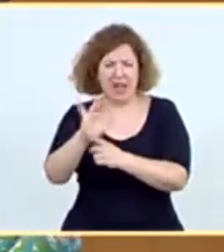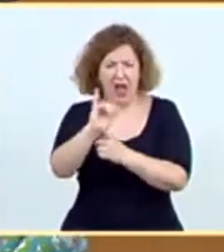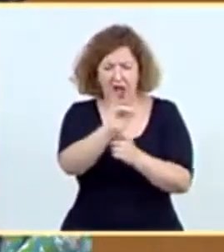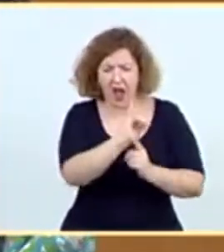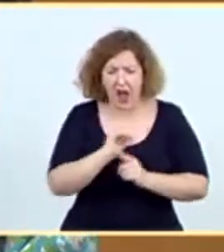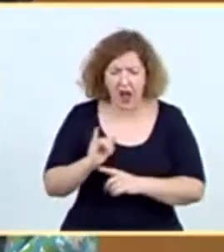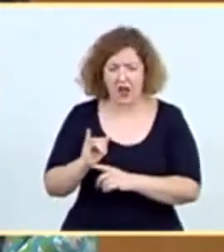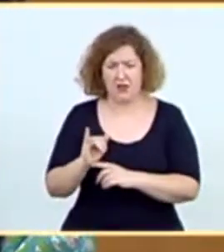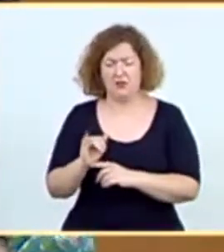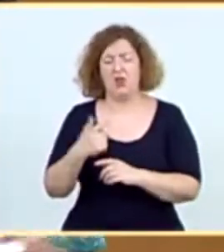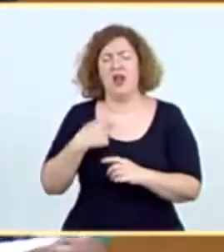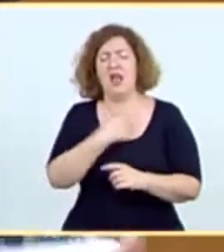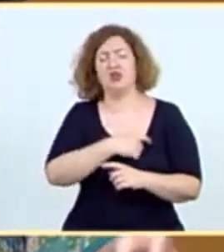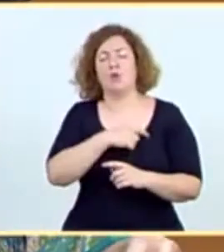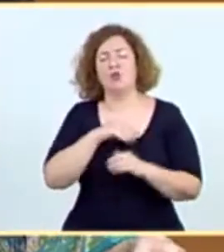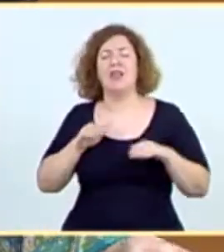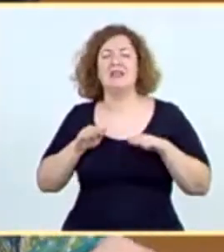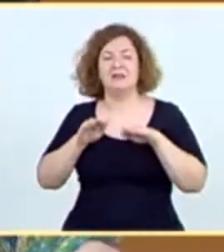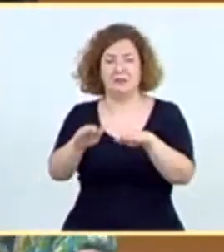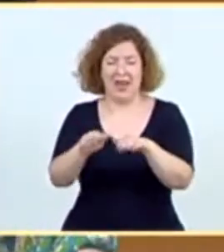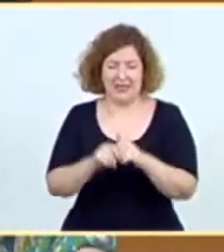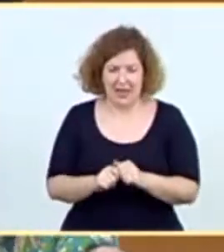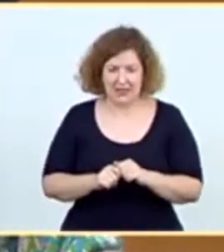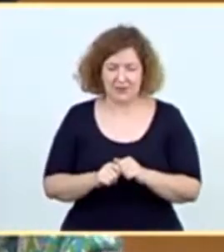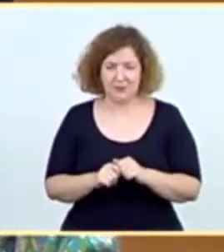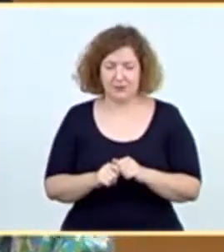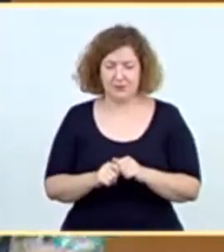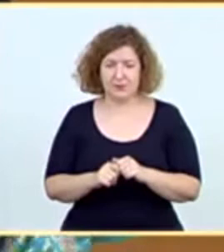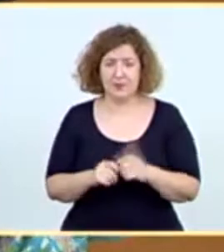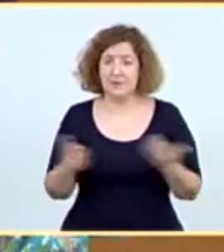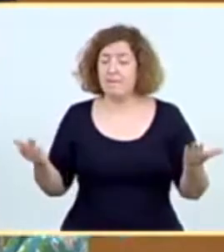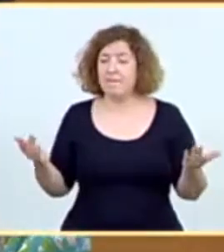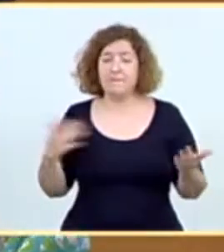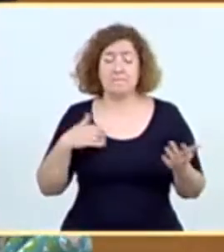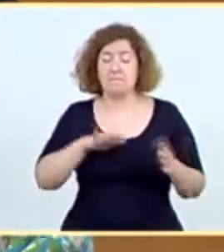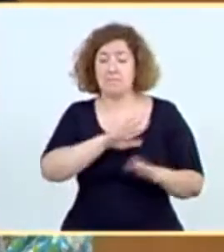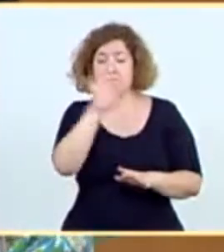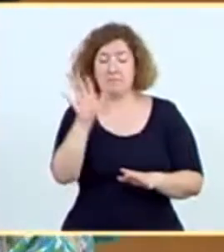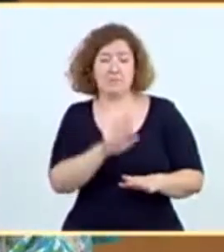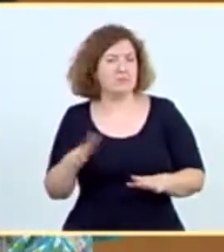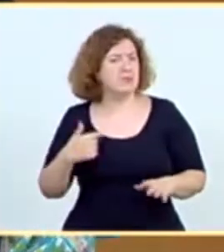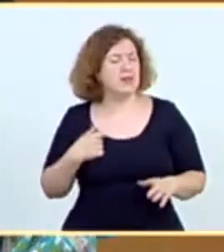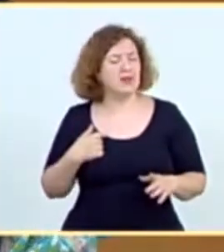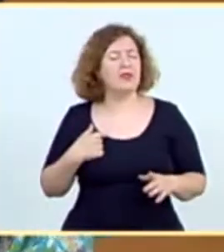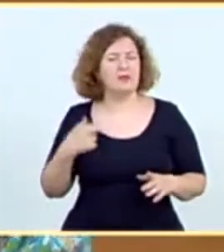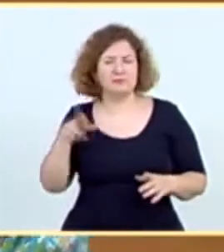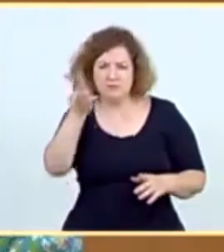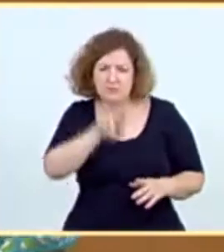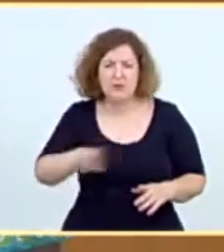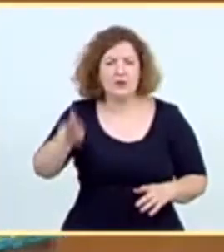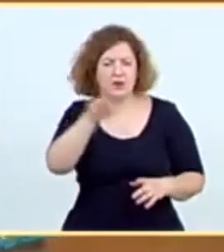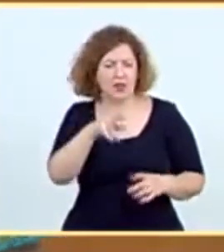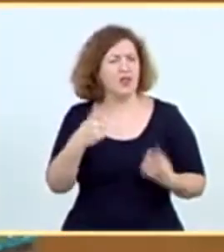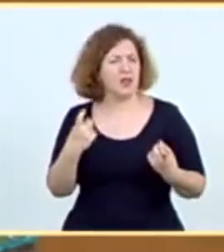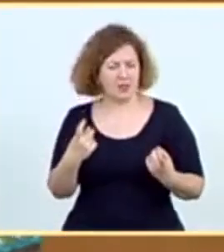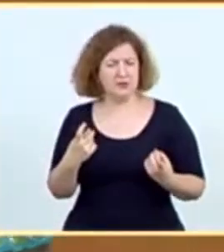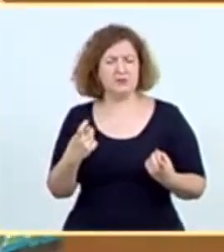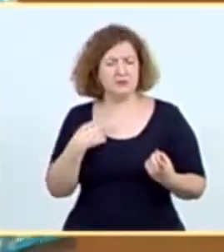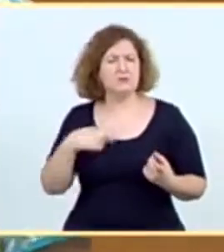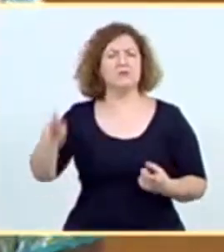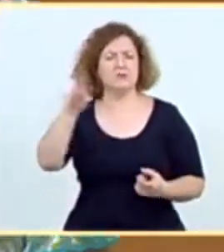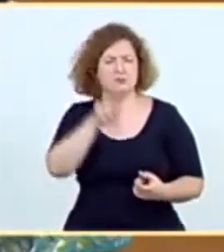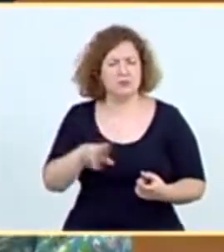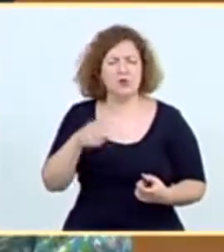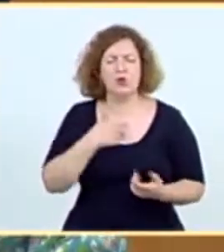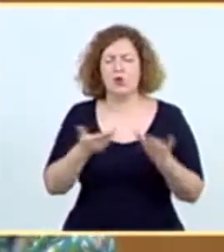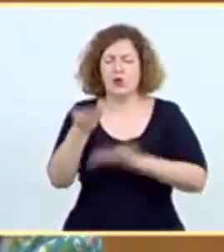bilaterales, señorías. Creo que, llegado a este punto, me parece absolutamente necesario reiterar, desde luego, la